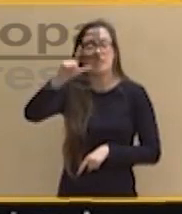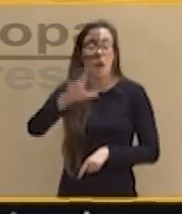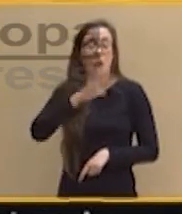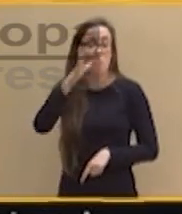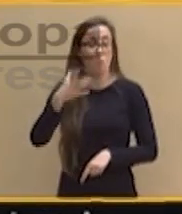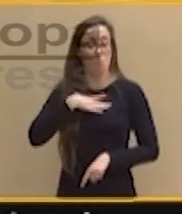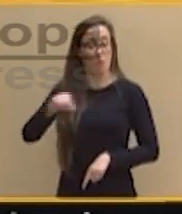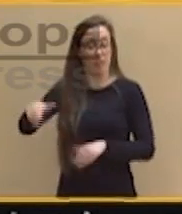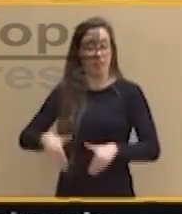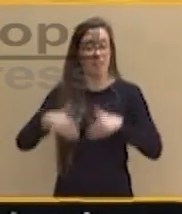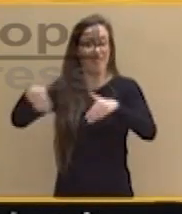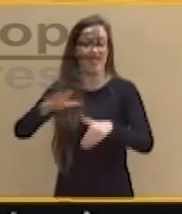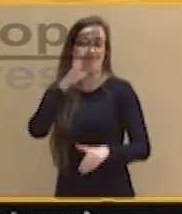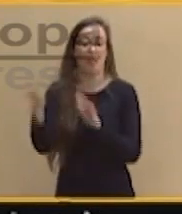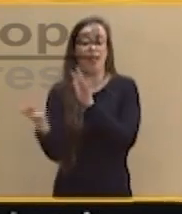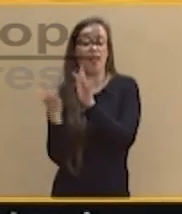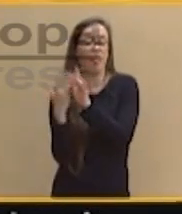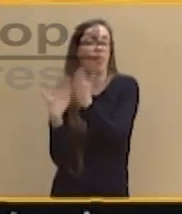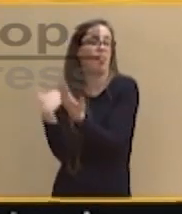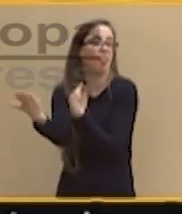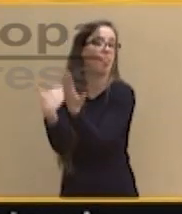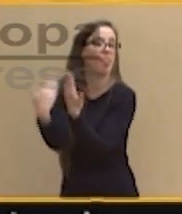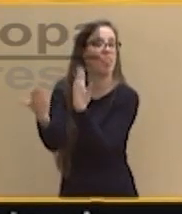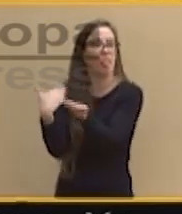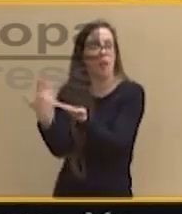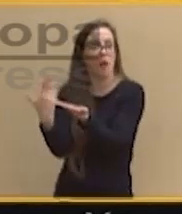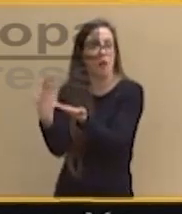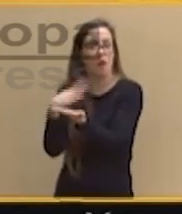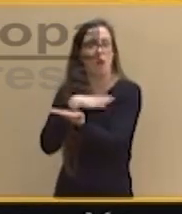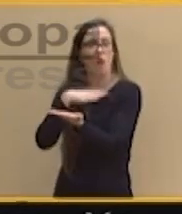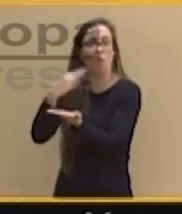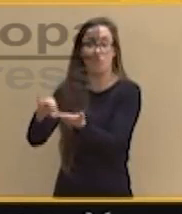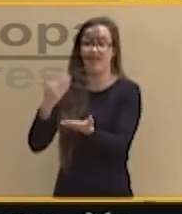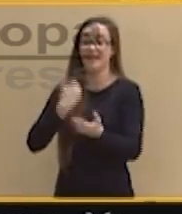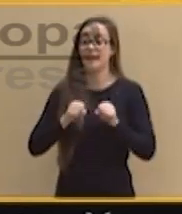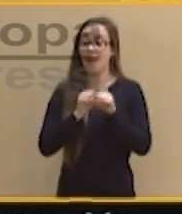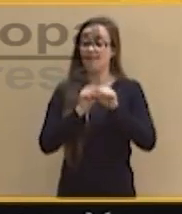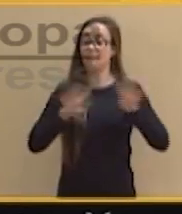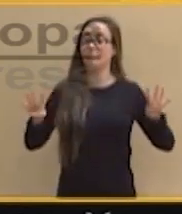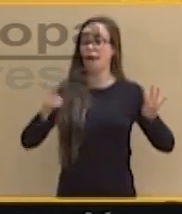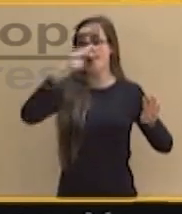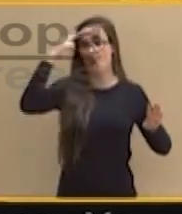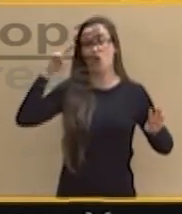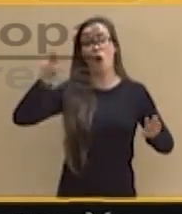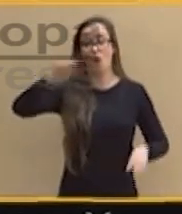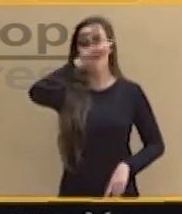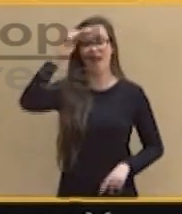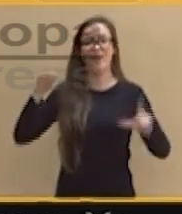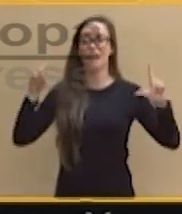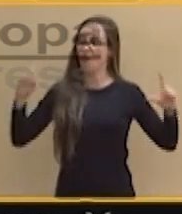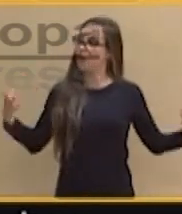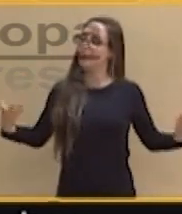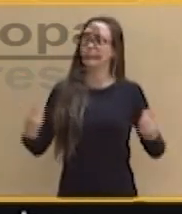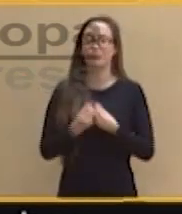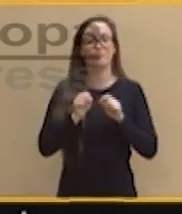cercanos a él en su patriotismo, y al fin y al cabo ya han posado juntos en la foto en Colón. Y digo bien, han